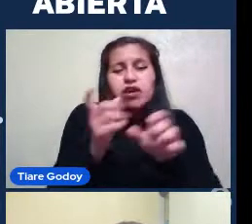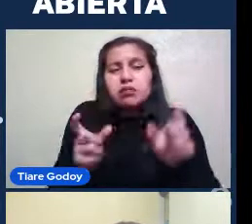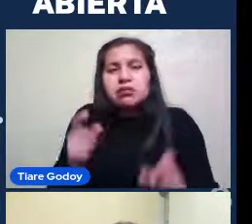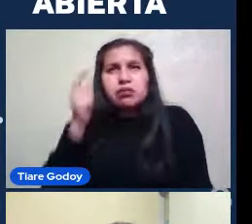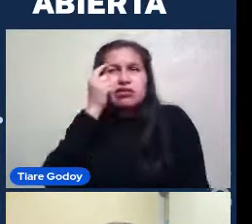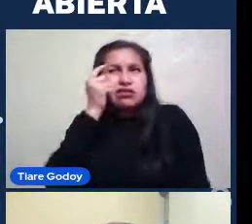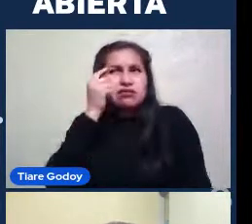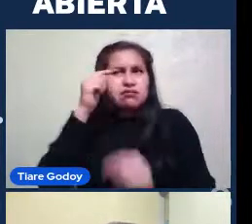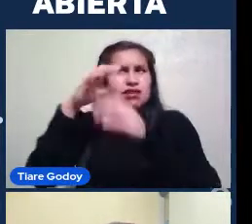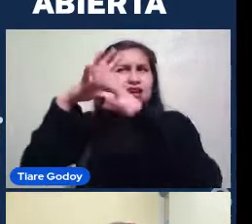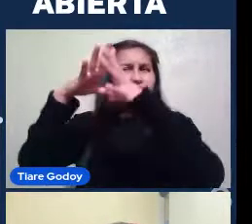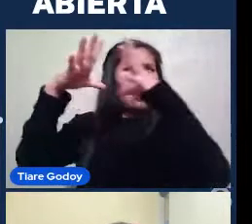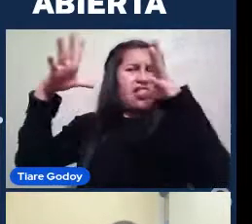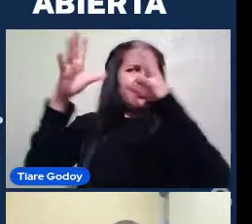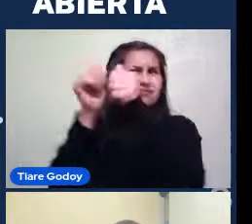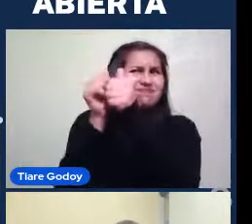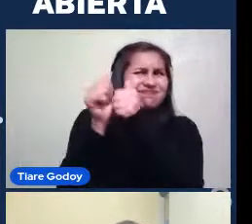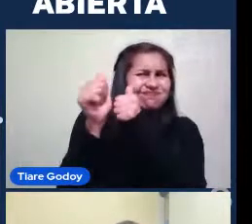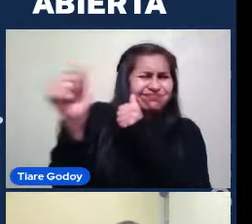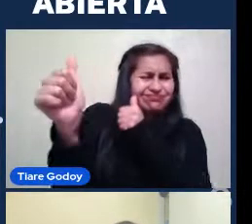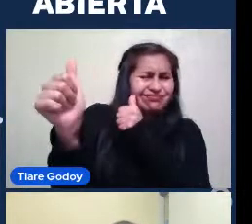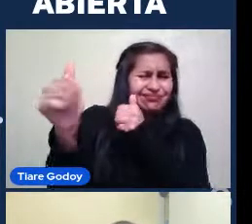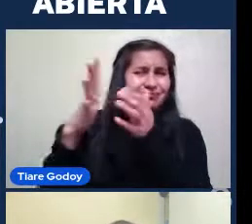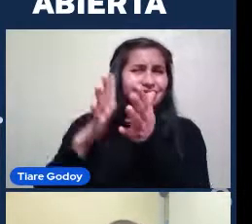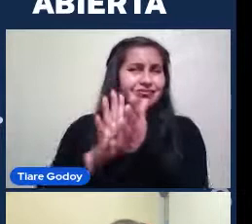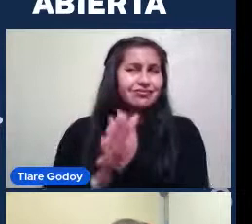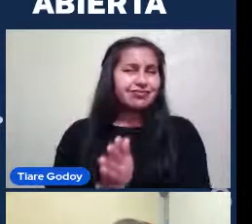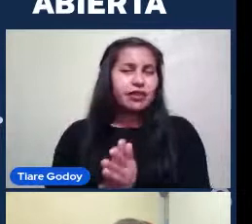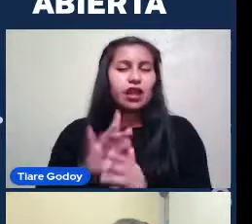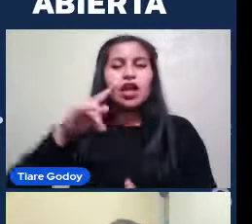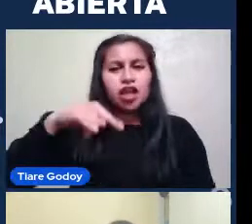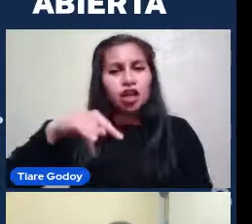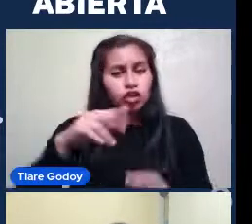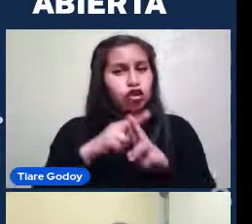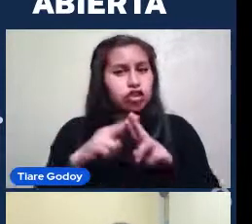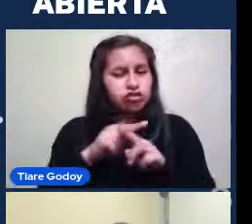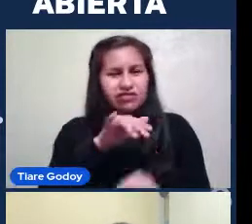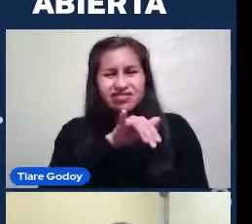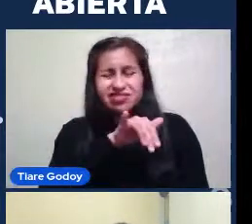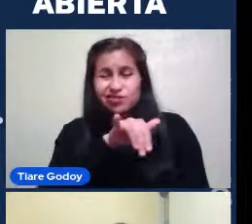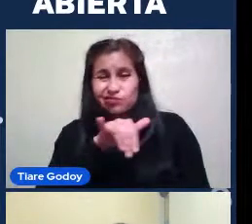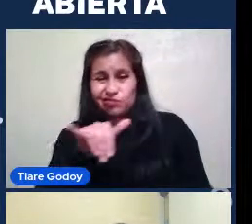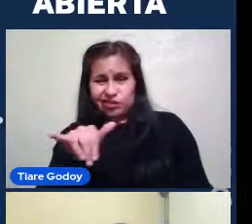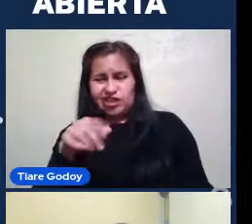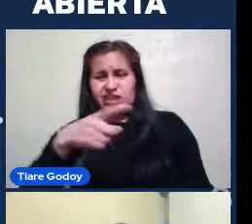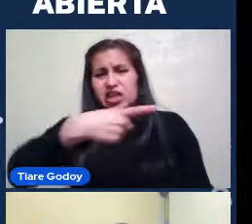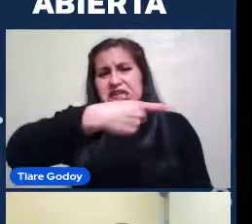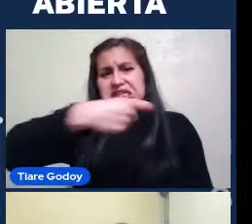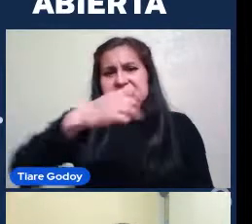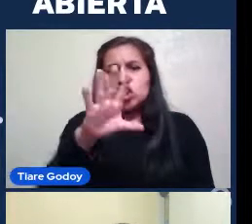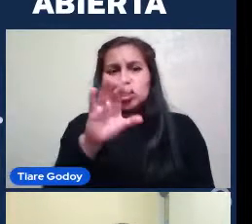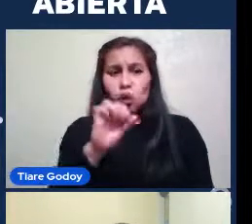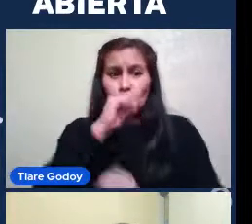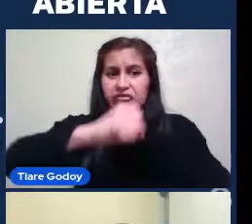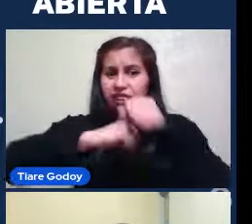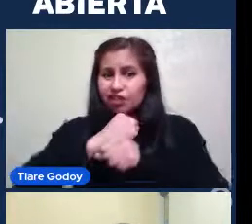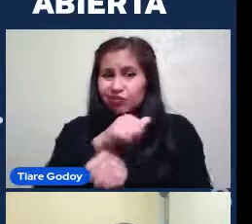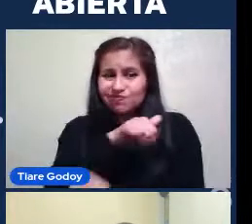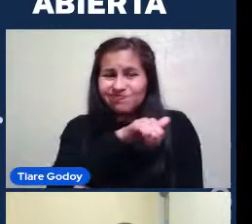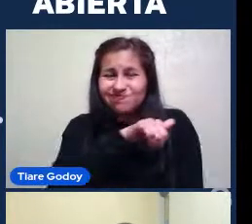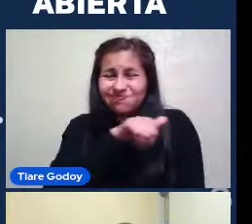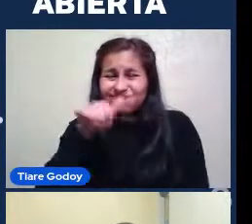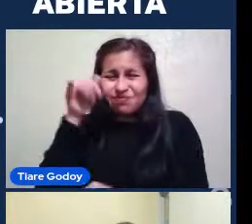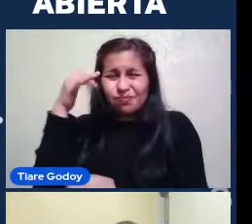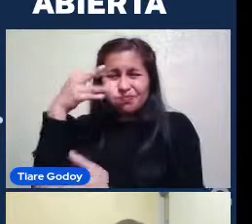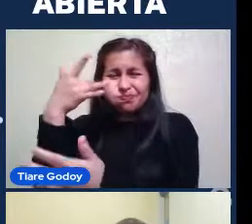grandes y muy lejanas. Esto se vino a resolver casi 150 años después de esto, recién a comienzos